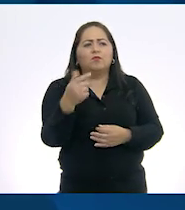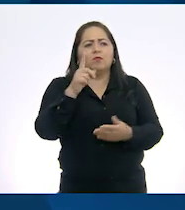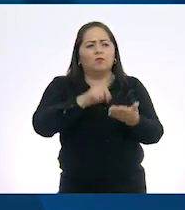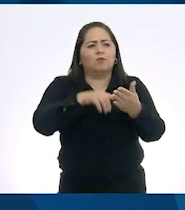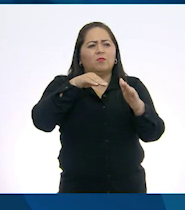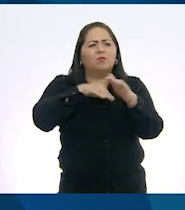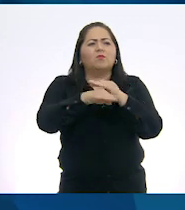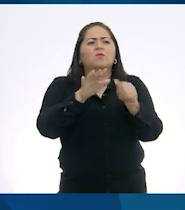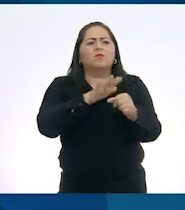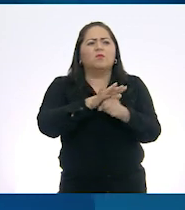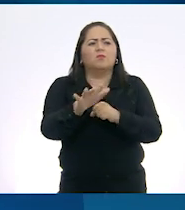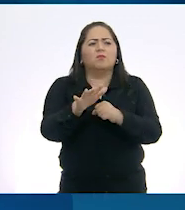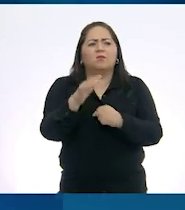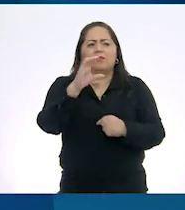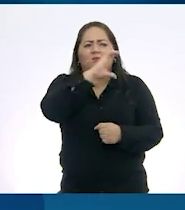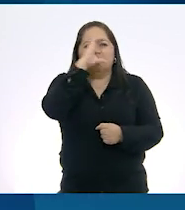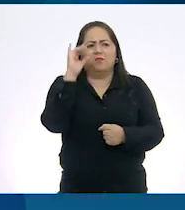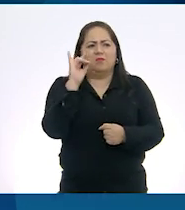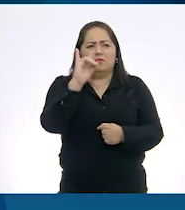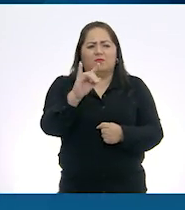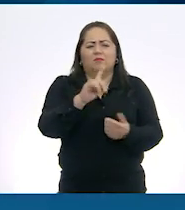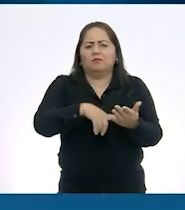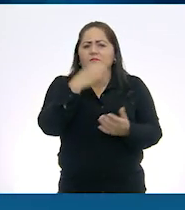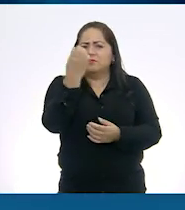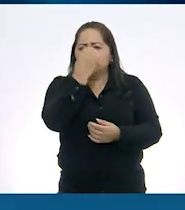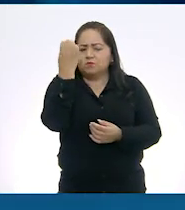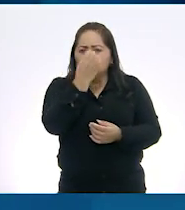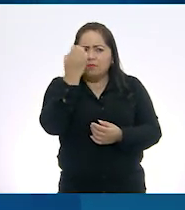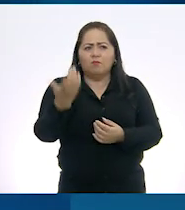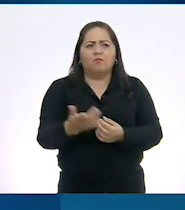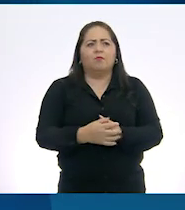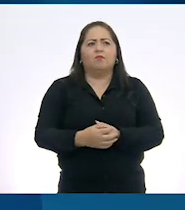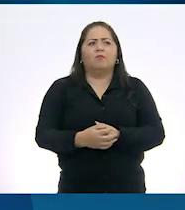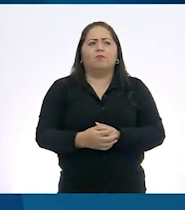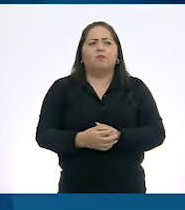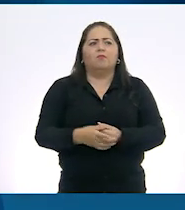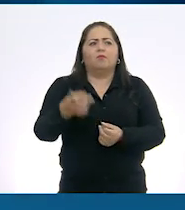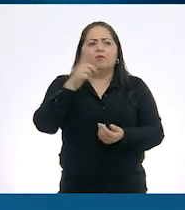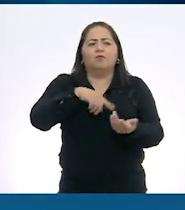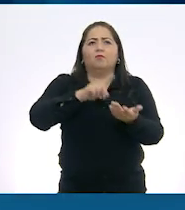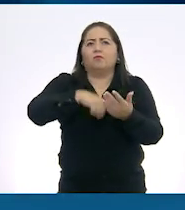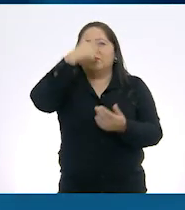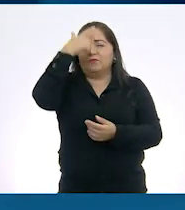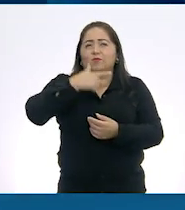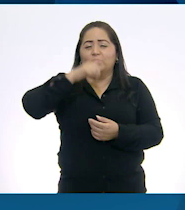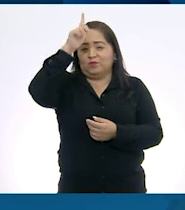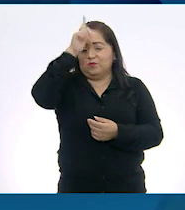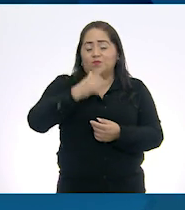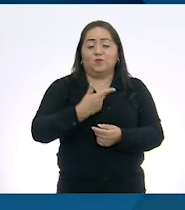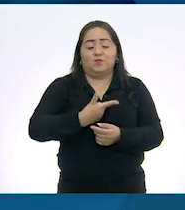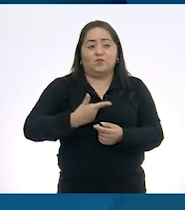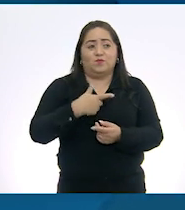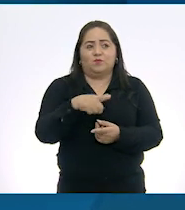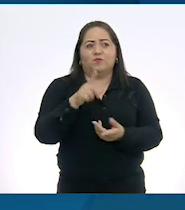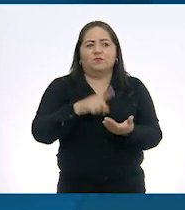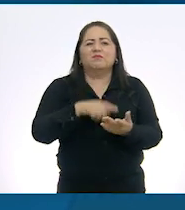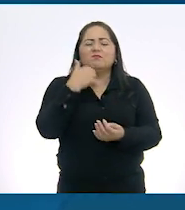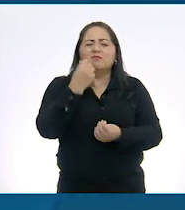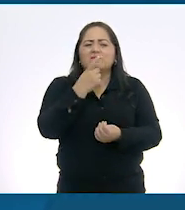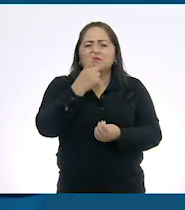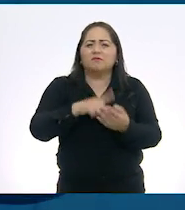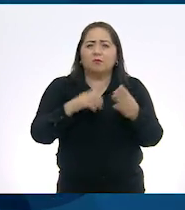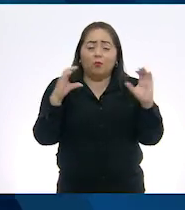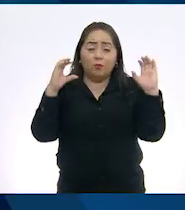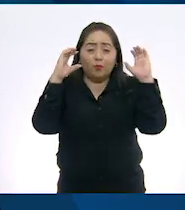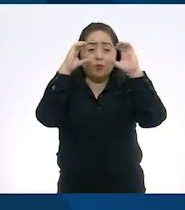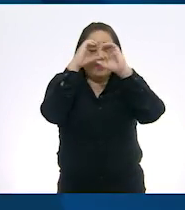Tenemos este que está dirigido a la escuela, a la escuela en la comunidad. Este me encanta mucho, este se refiere a la